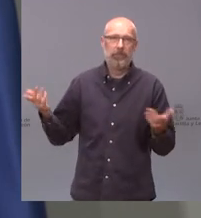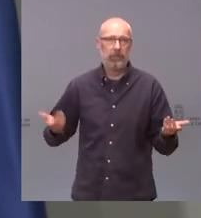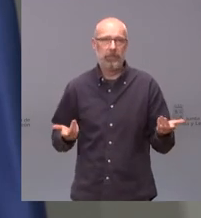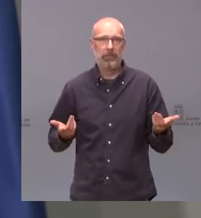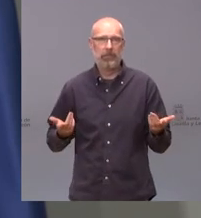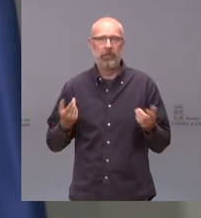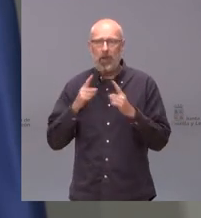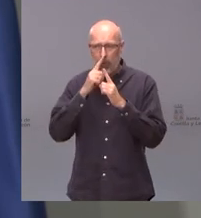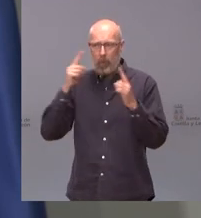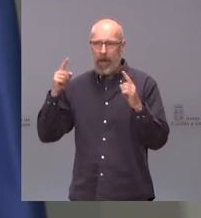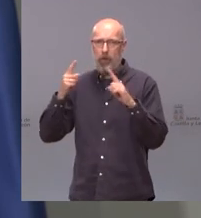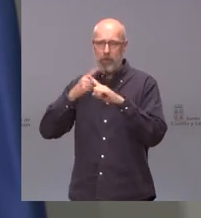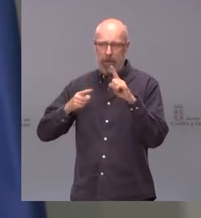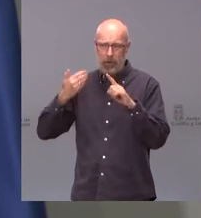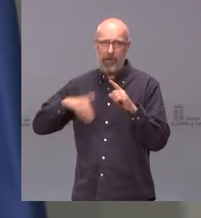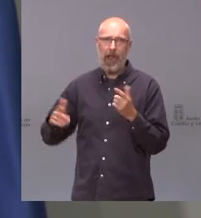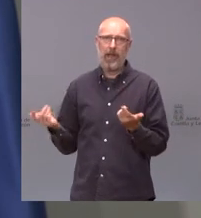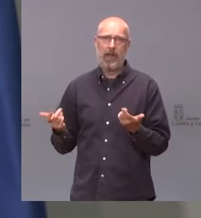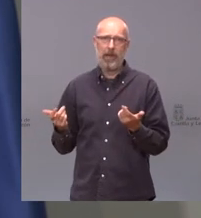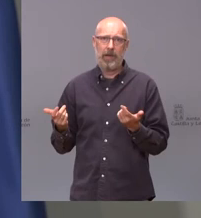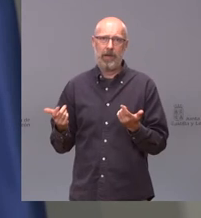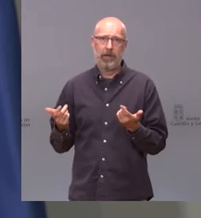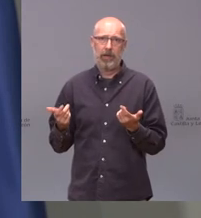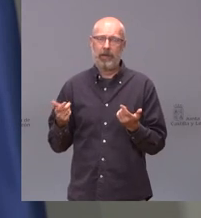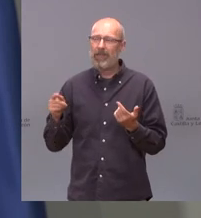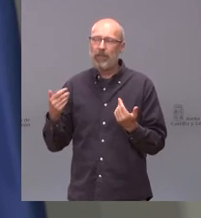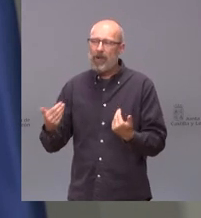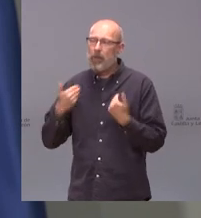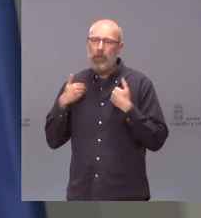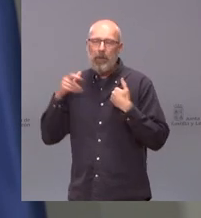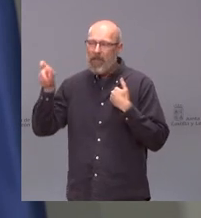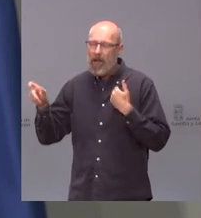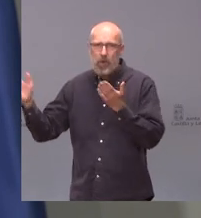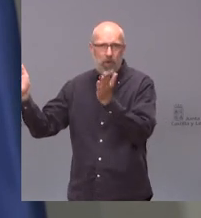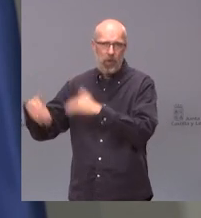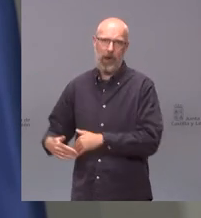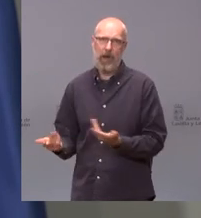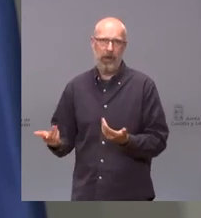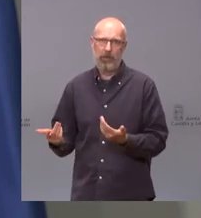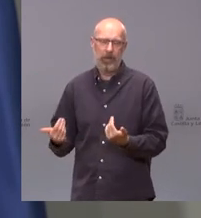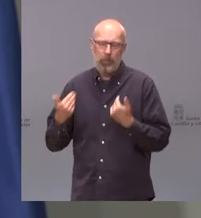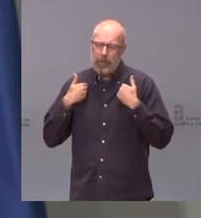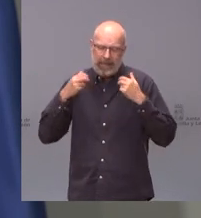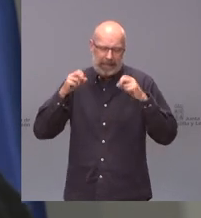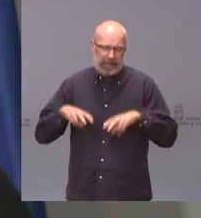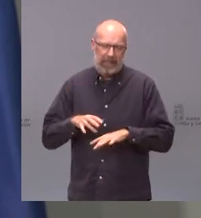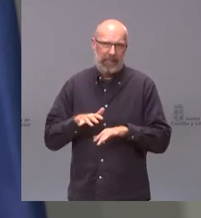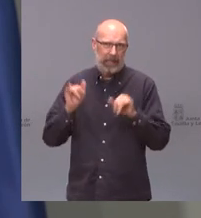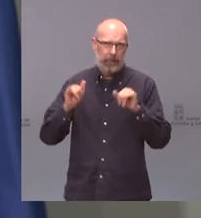un año y medio esto es una absoluta irresponsabilidad una absoluta irresponsabilidad